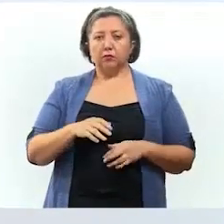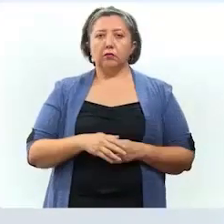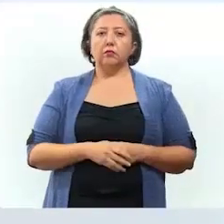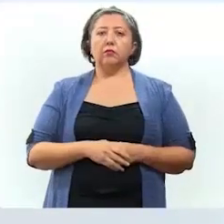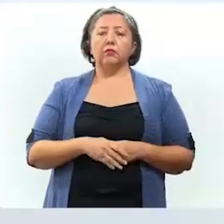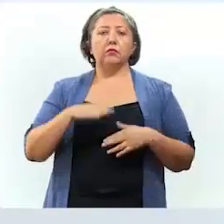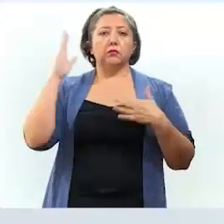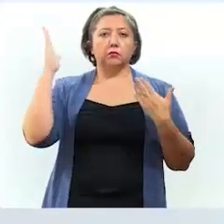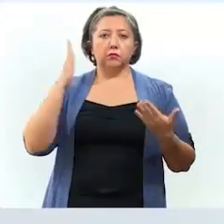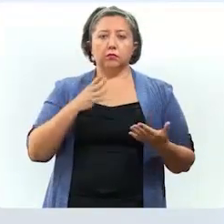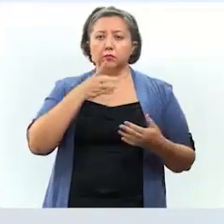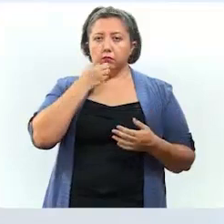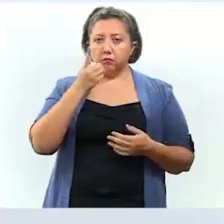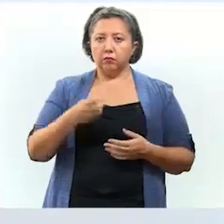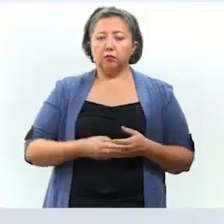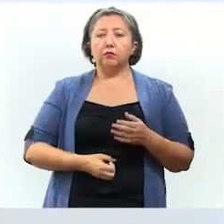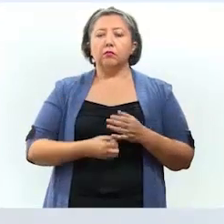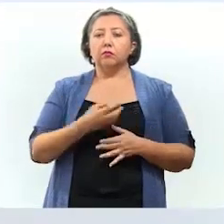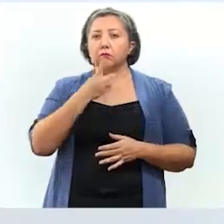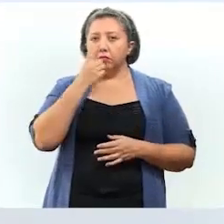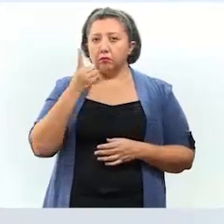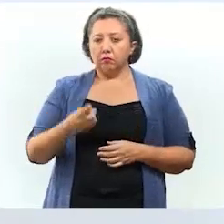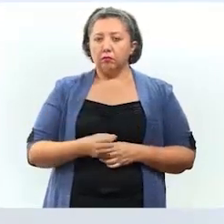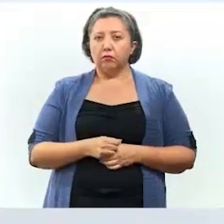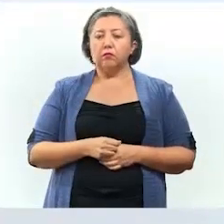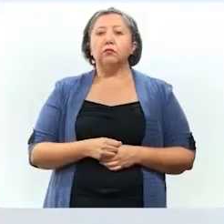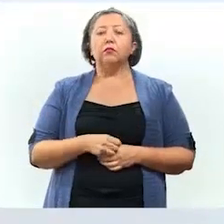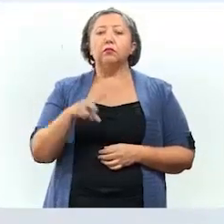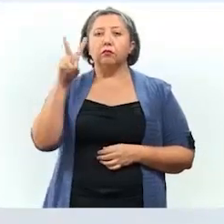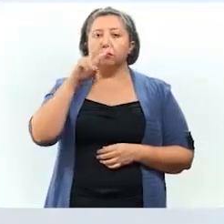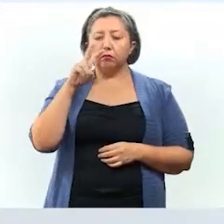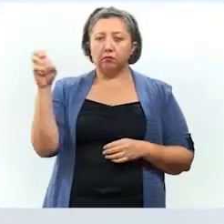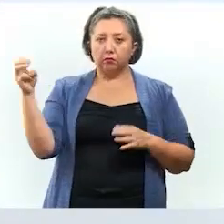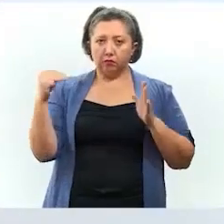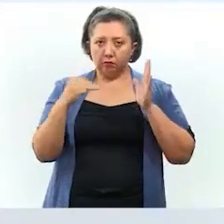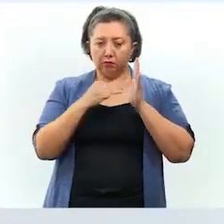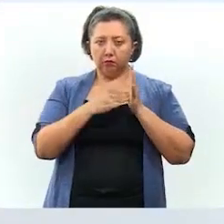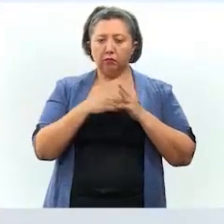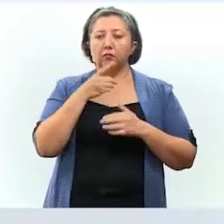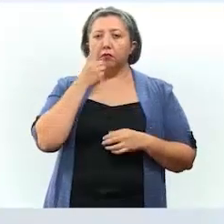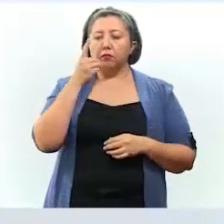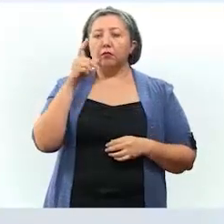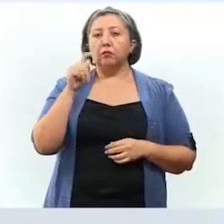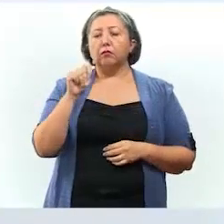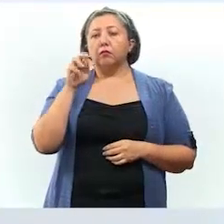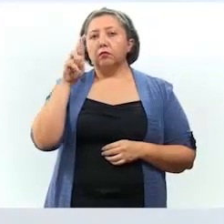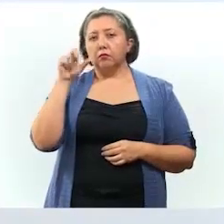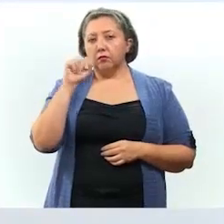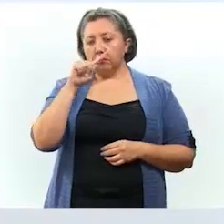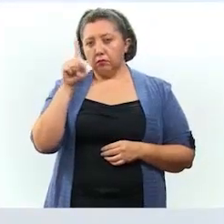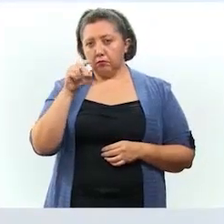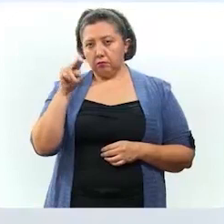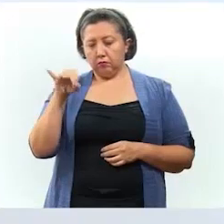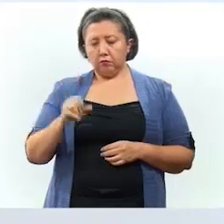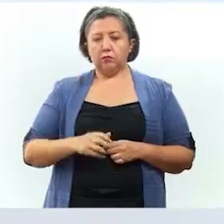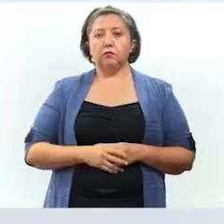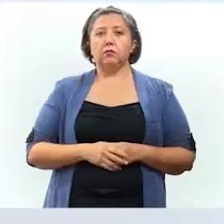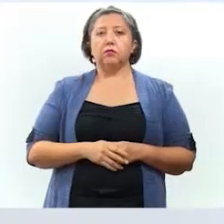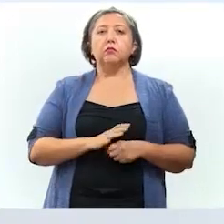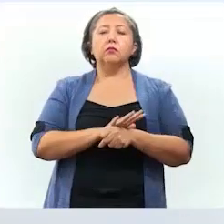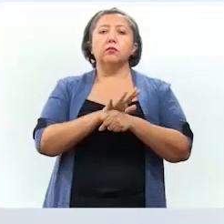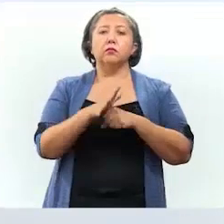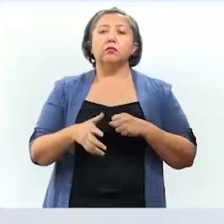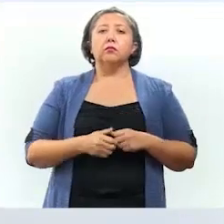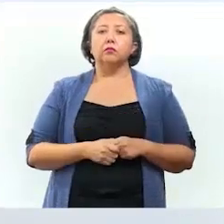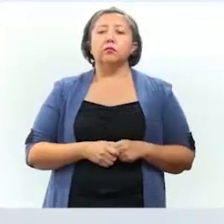arribó al Estado un nuevo cargamento con 200 mil dosis de la farmacéutica AstraZeneca, las